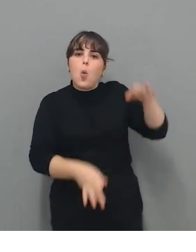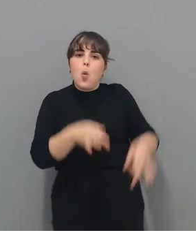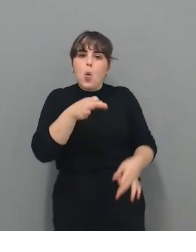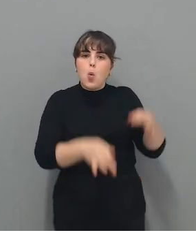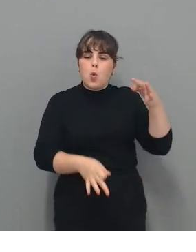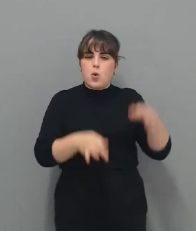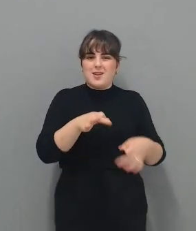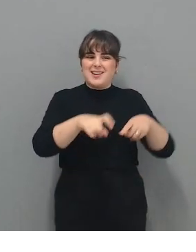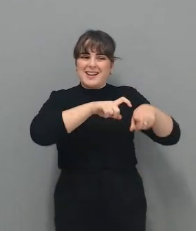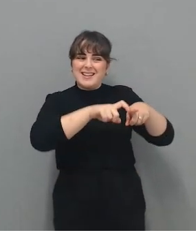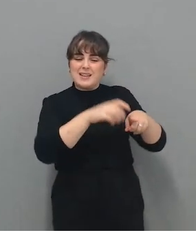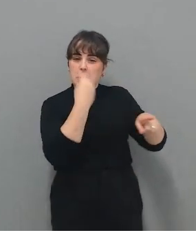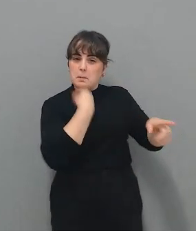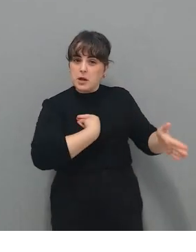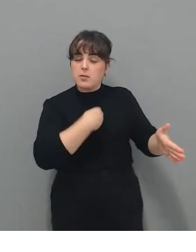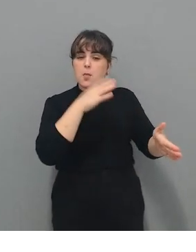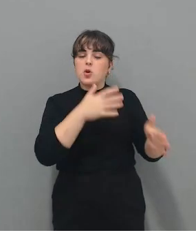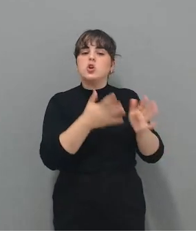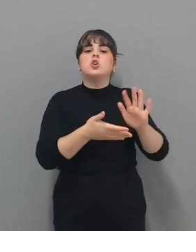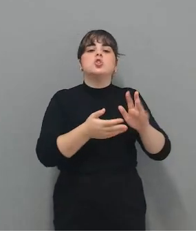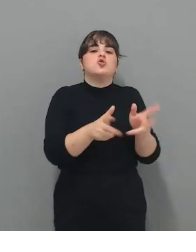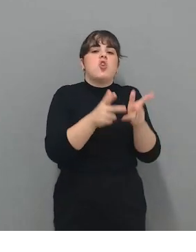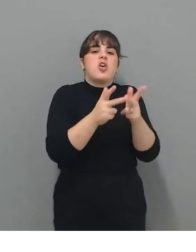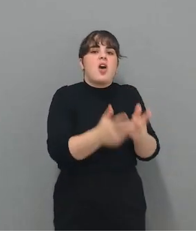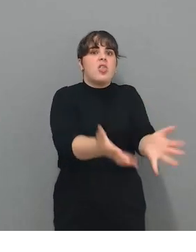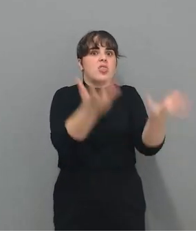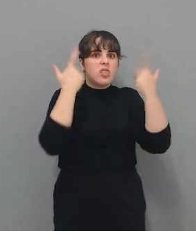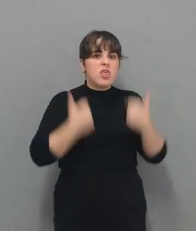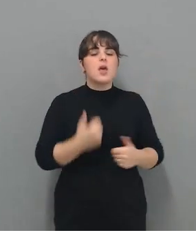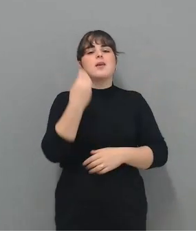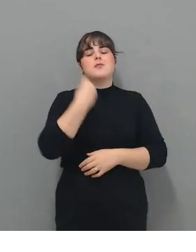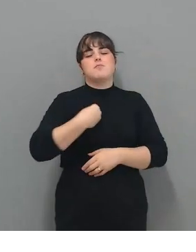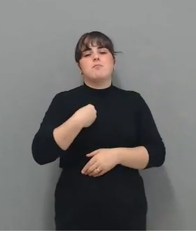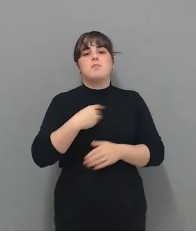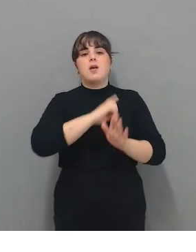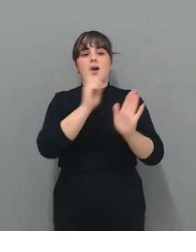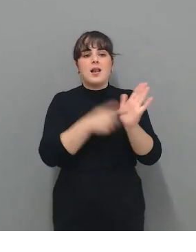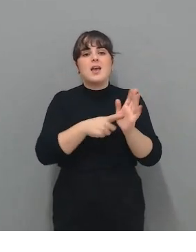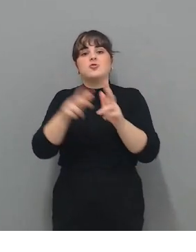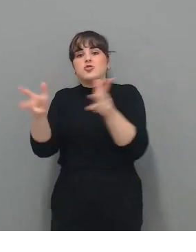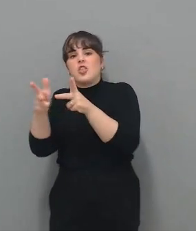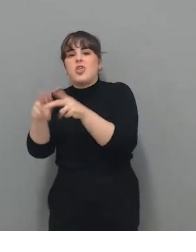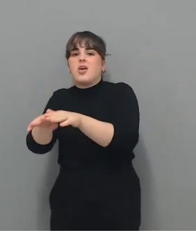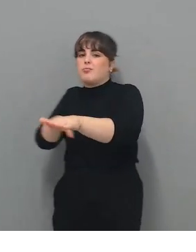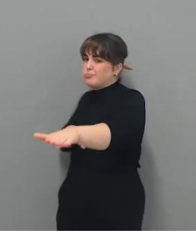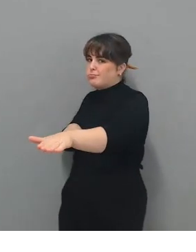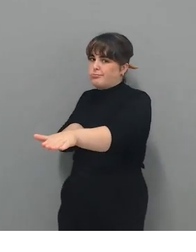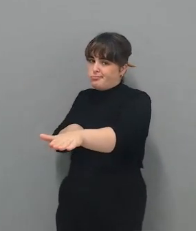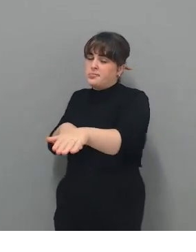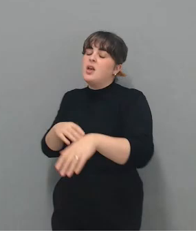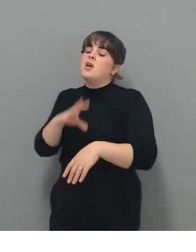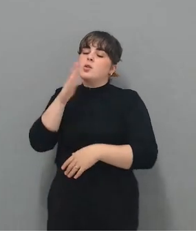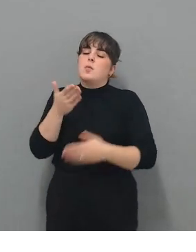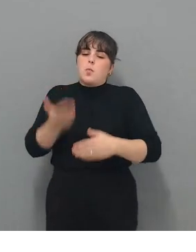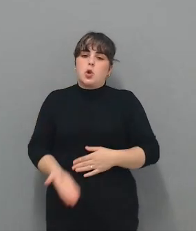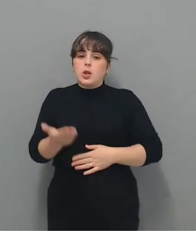aspectos, porque la sociedad va corriendo muy rápido. Pero las leyes siempre van por detrás de la sociedad. Y esto es importante. Ejemplo de ello